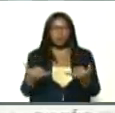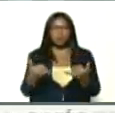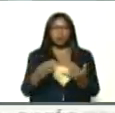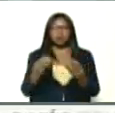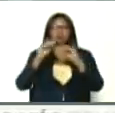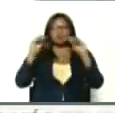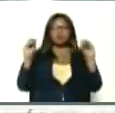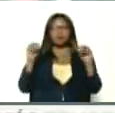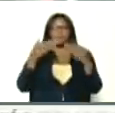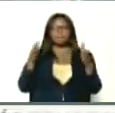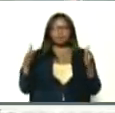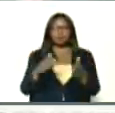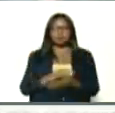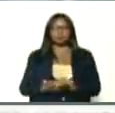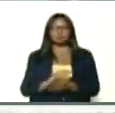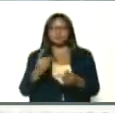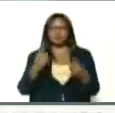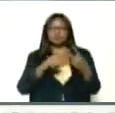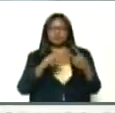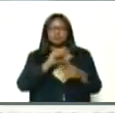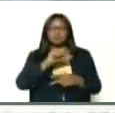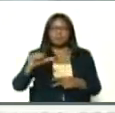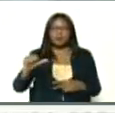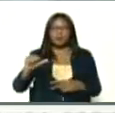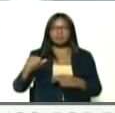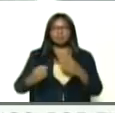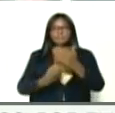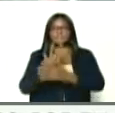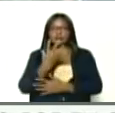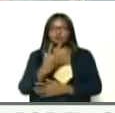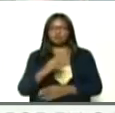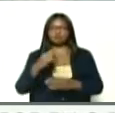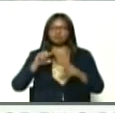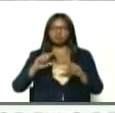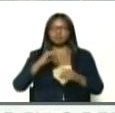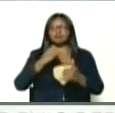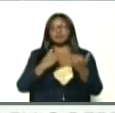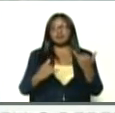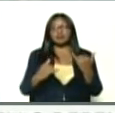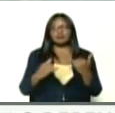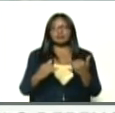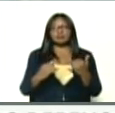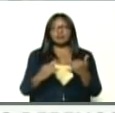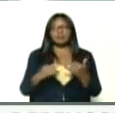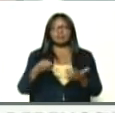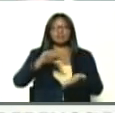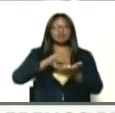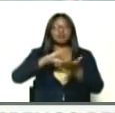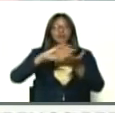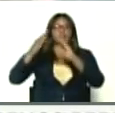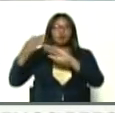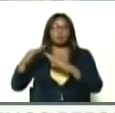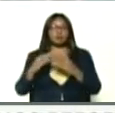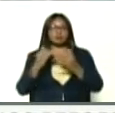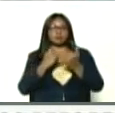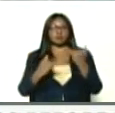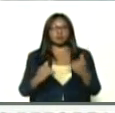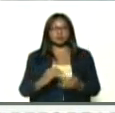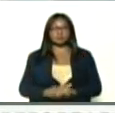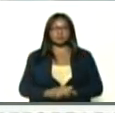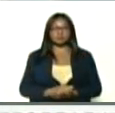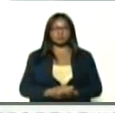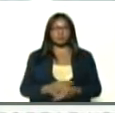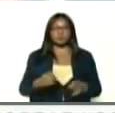la consulta pública, pero la segunda semana del mes de mayo, va a concluir, la consulta acerca de la ley de ciudades comunales, posterior a eso,